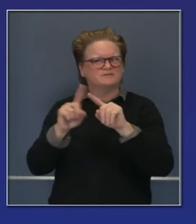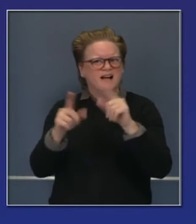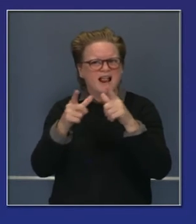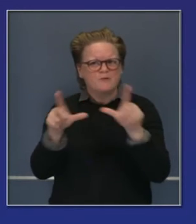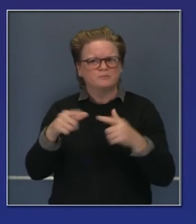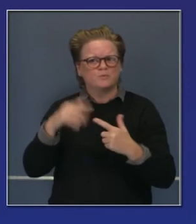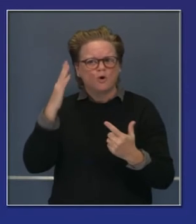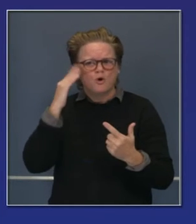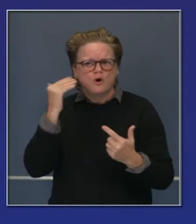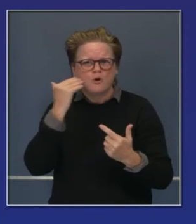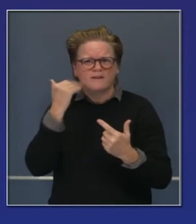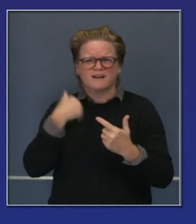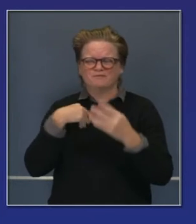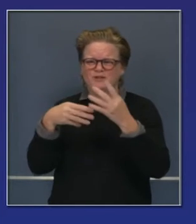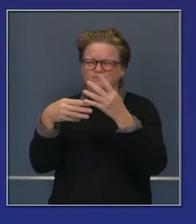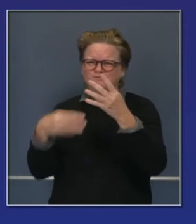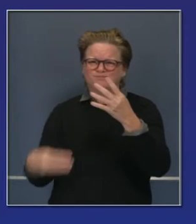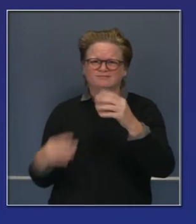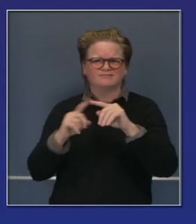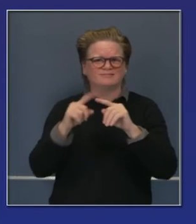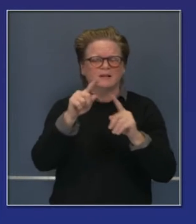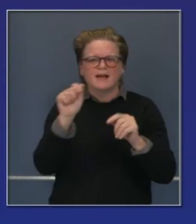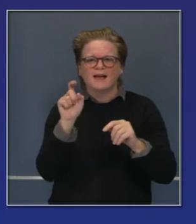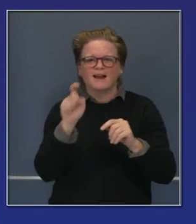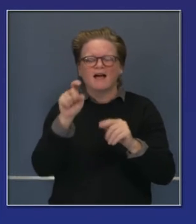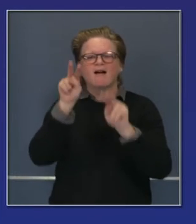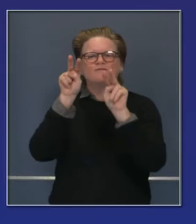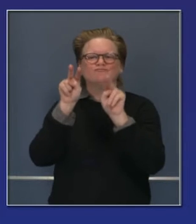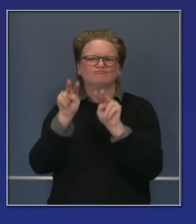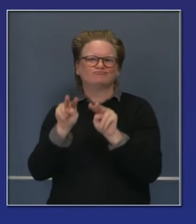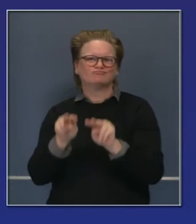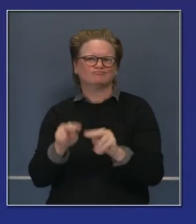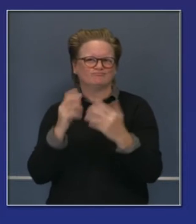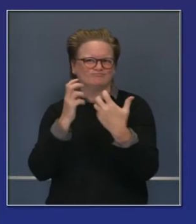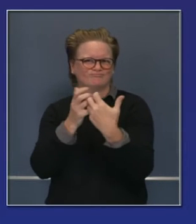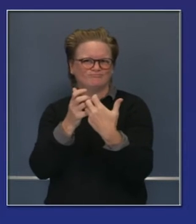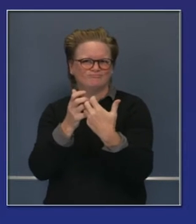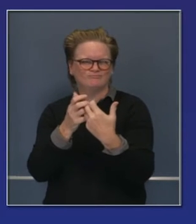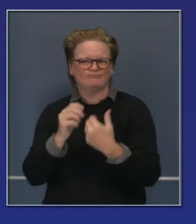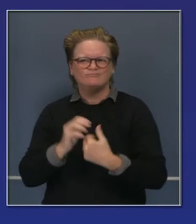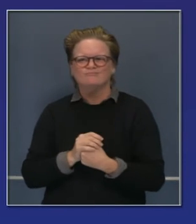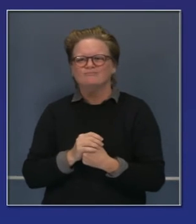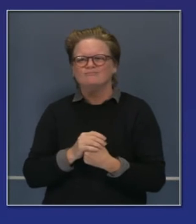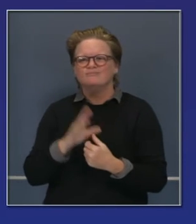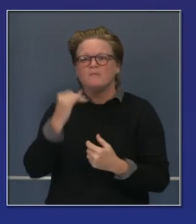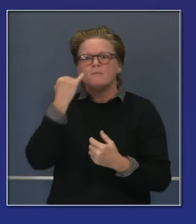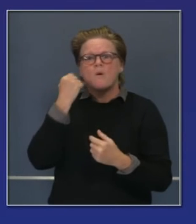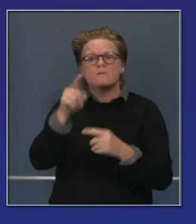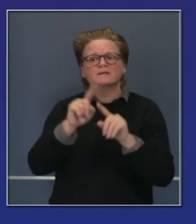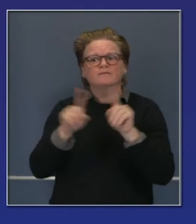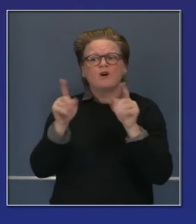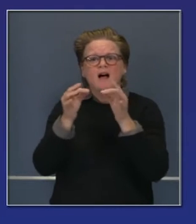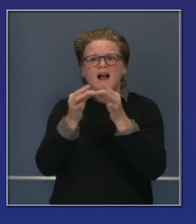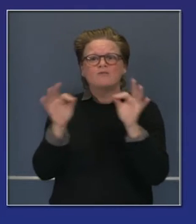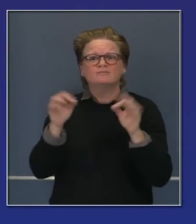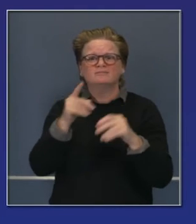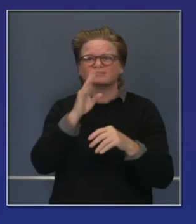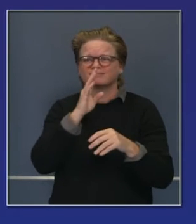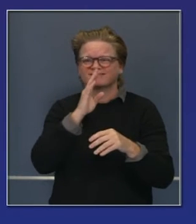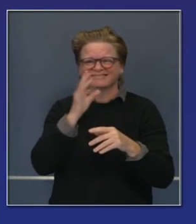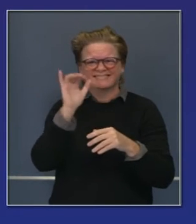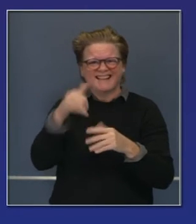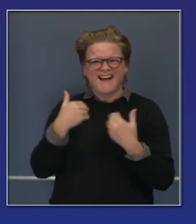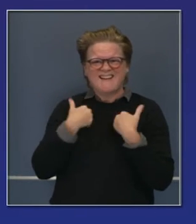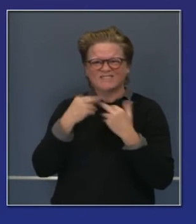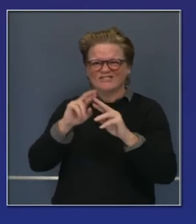encontrar ayuda local. Personas que hablan todos los idiomas. Todos hablan del seguro. Su ayuda será gratuita, pero sus